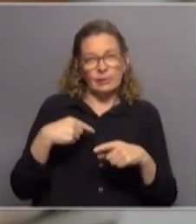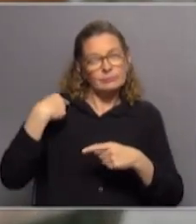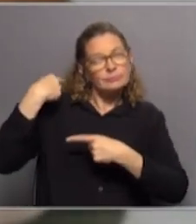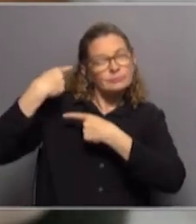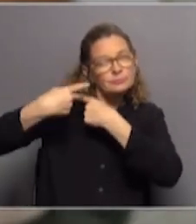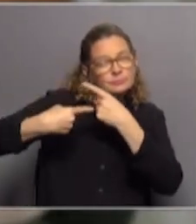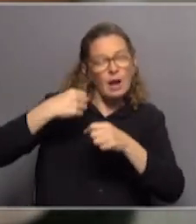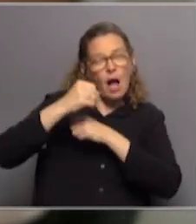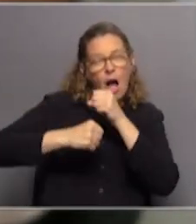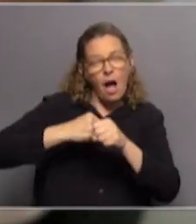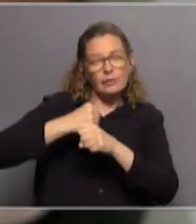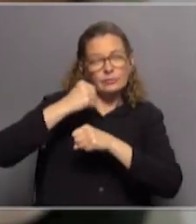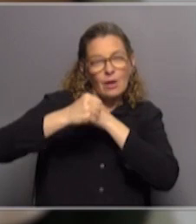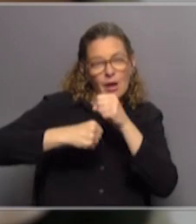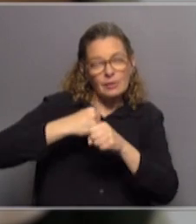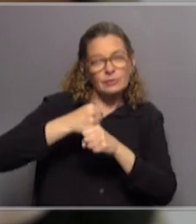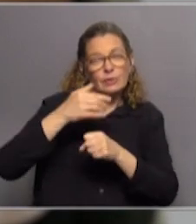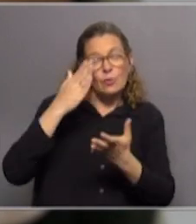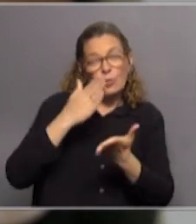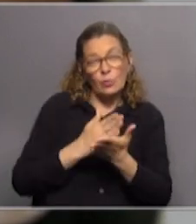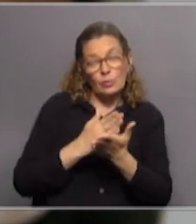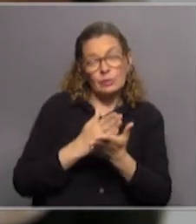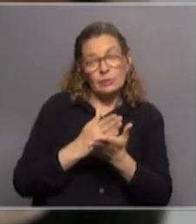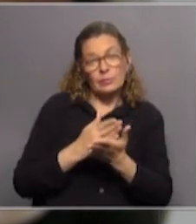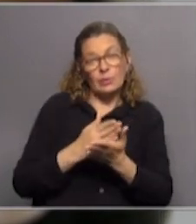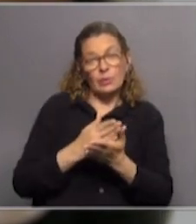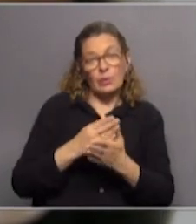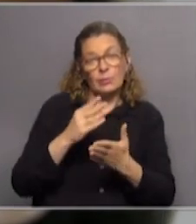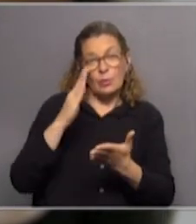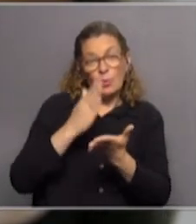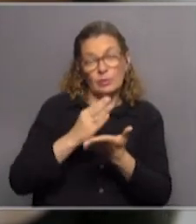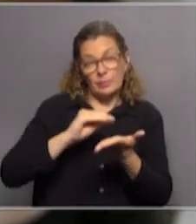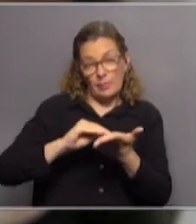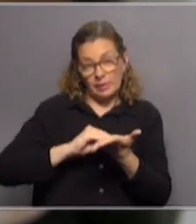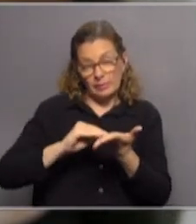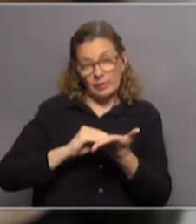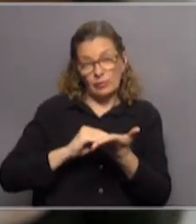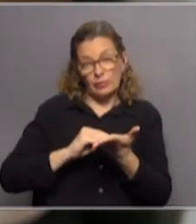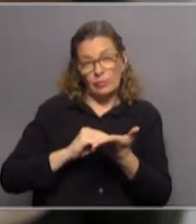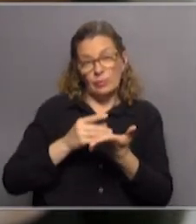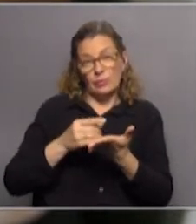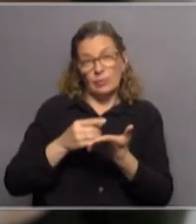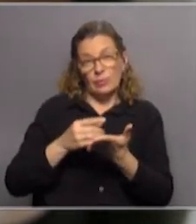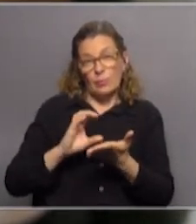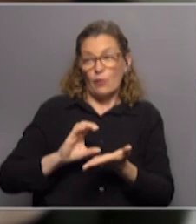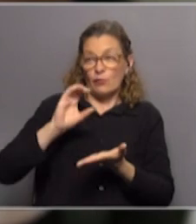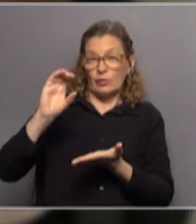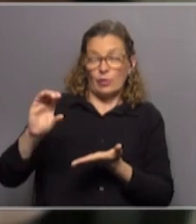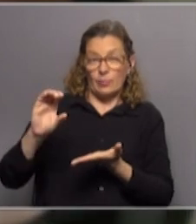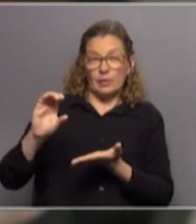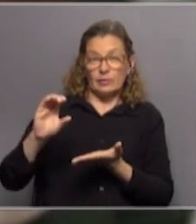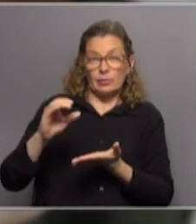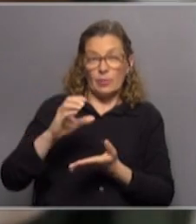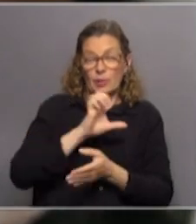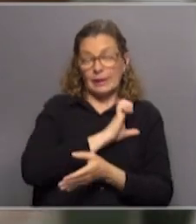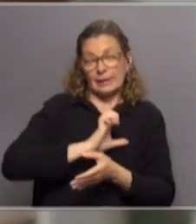arrastra desde hace muchísimos años y en esta última instancia y bajo esta última administración, en el contexto de un fideicomiso otorgado por